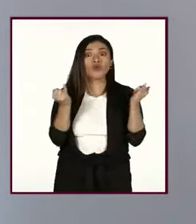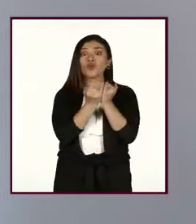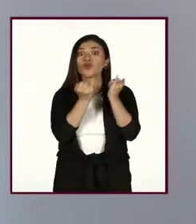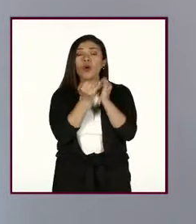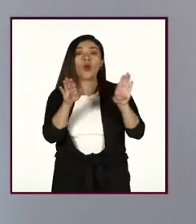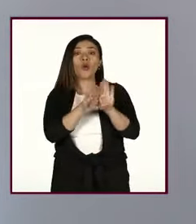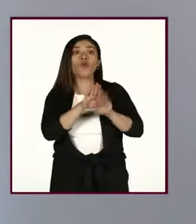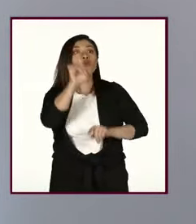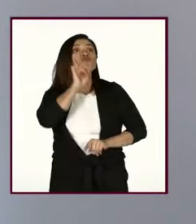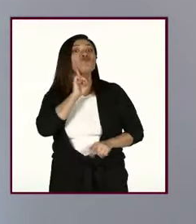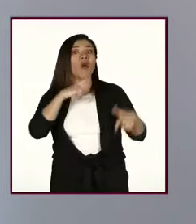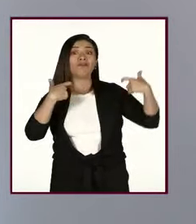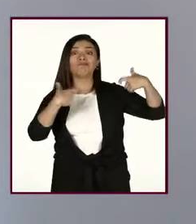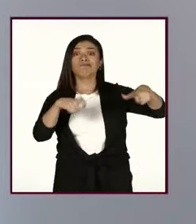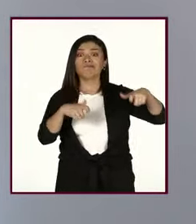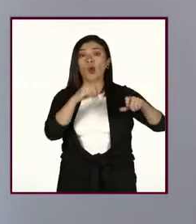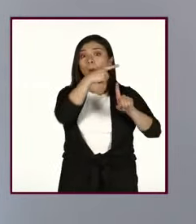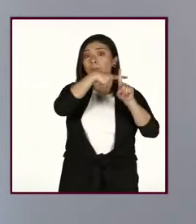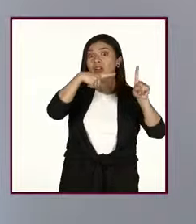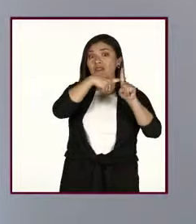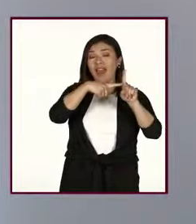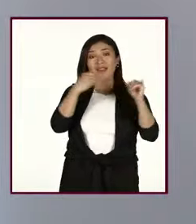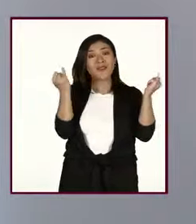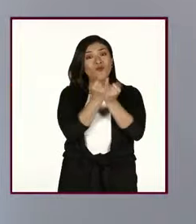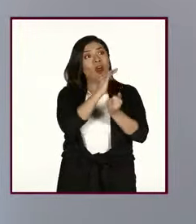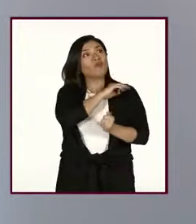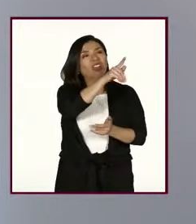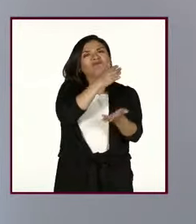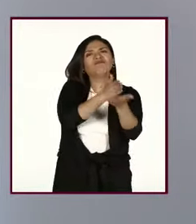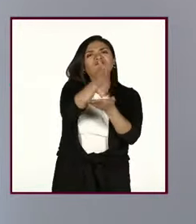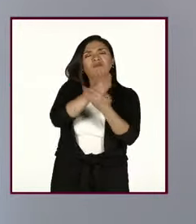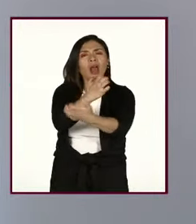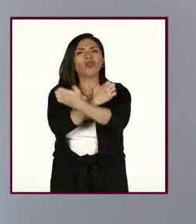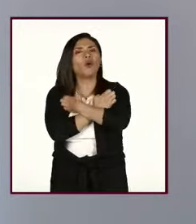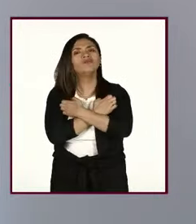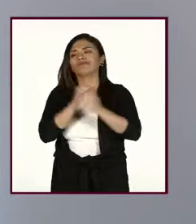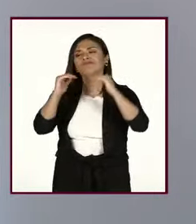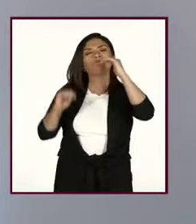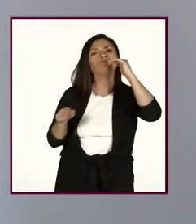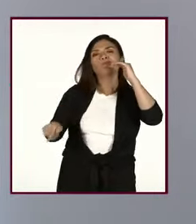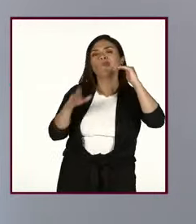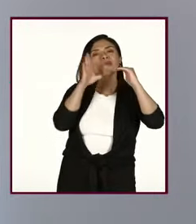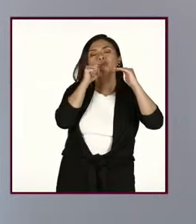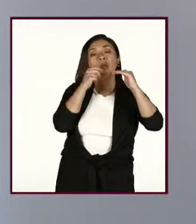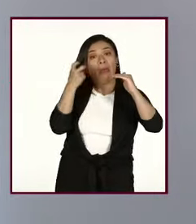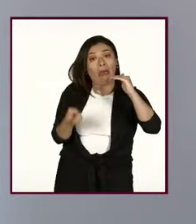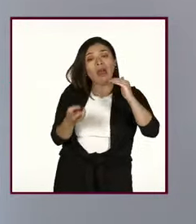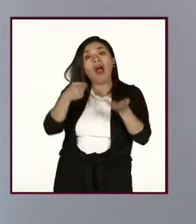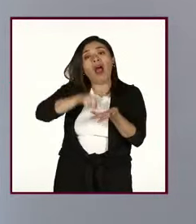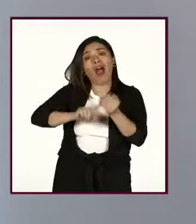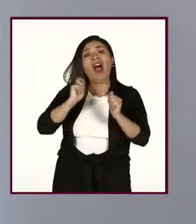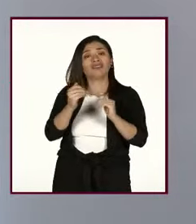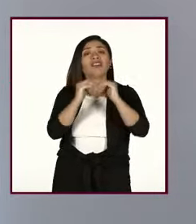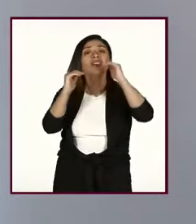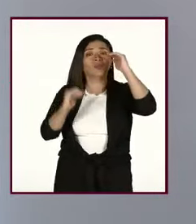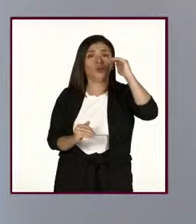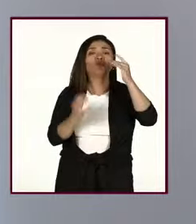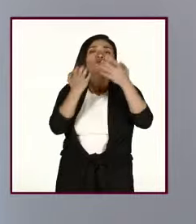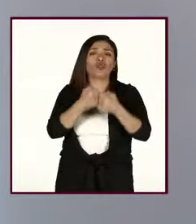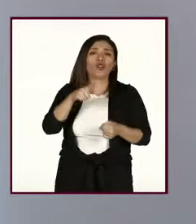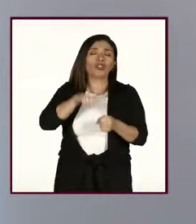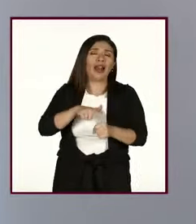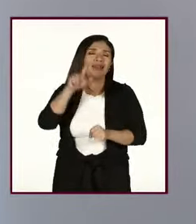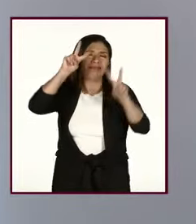mujer de clase media o clase alta para acceder a la educación. Eso genera una desigualdad por condición